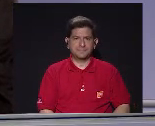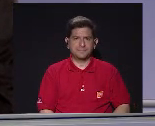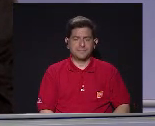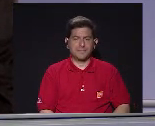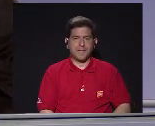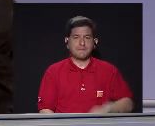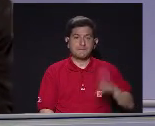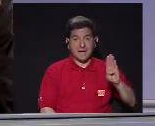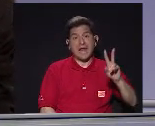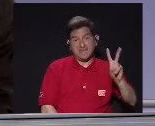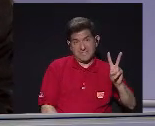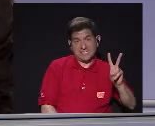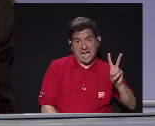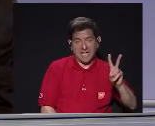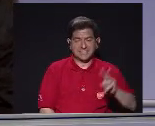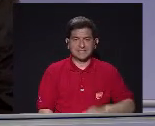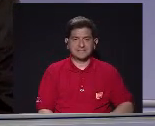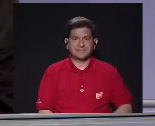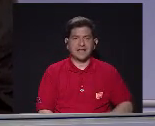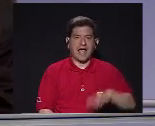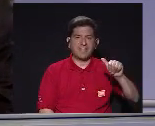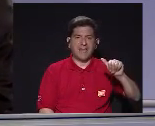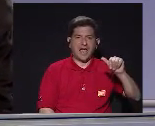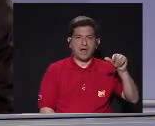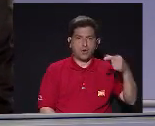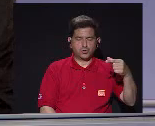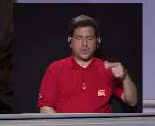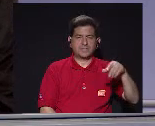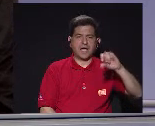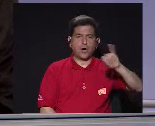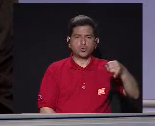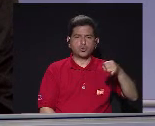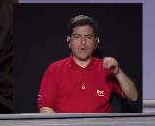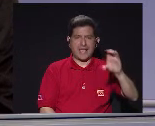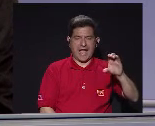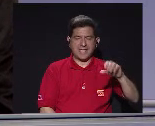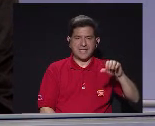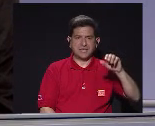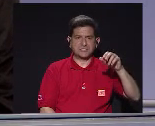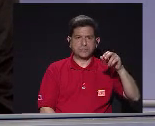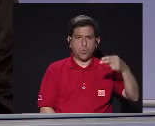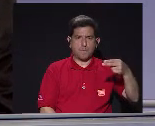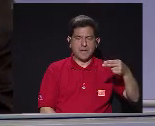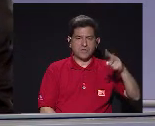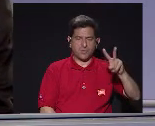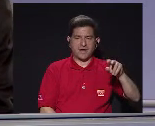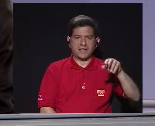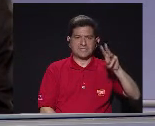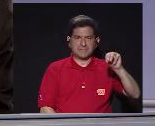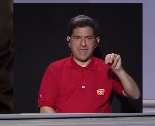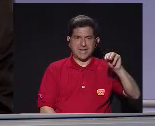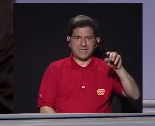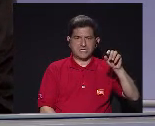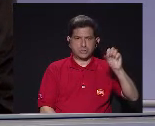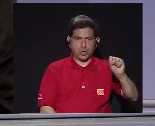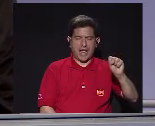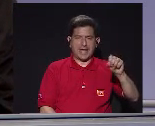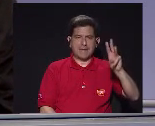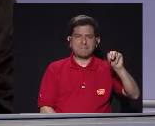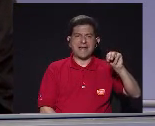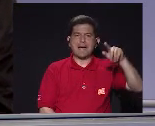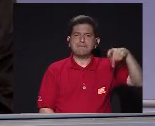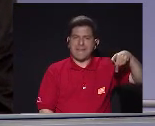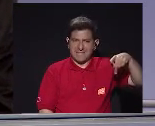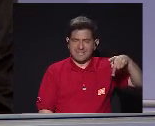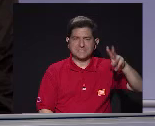Bernal Villegas Adrián Goyzueta José Cañas Humberto Vargas Miguel Solari María